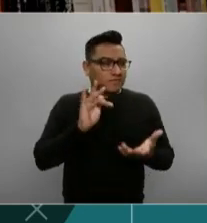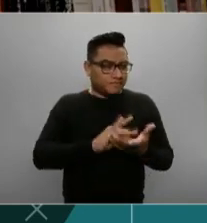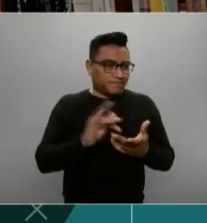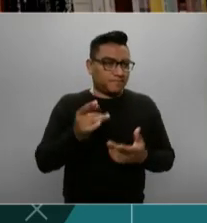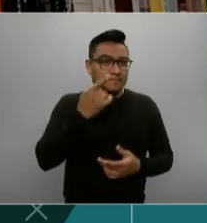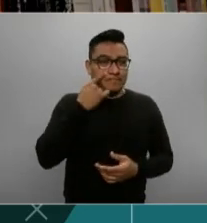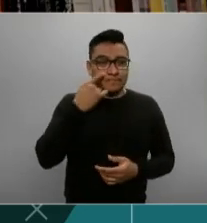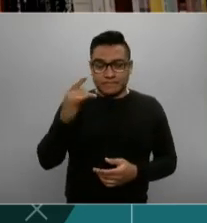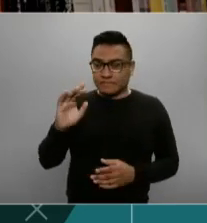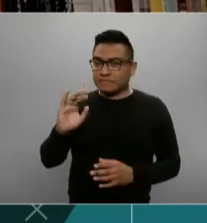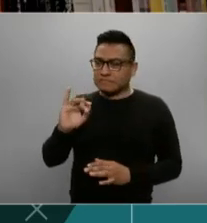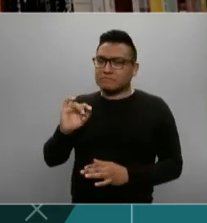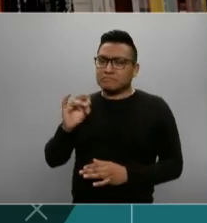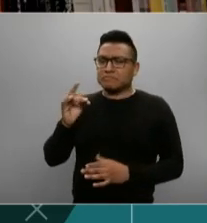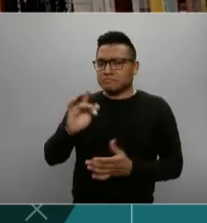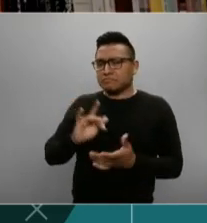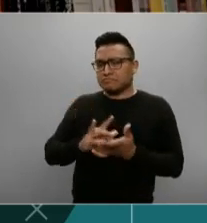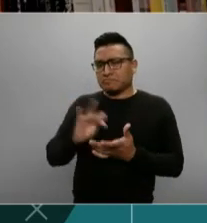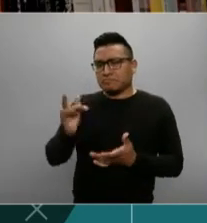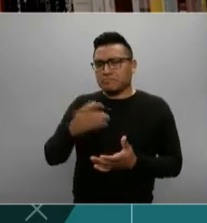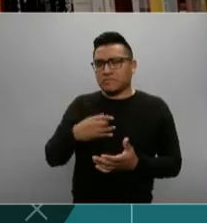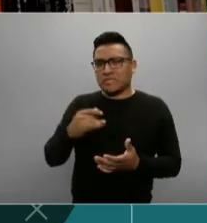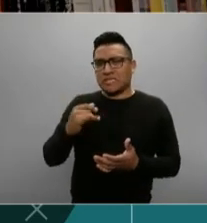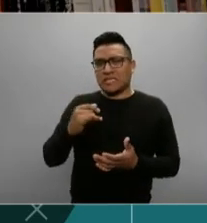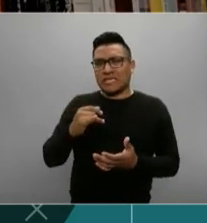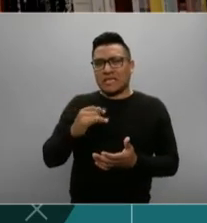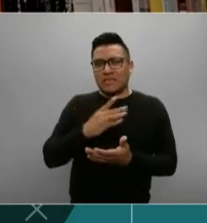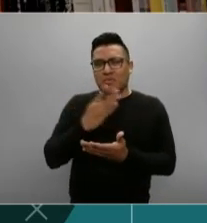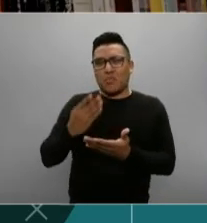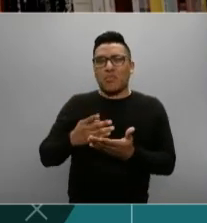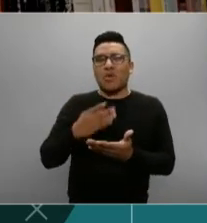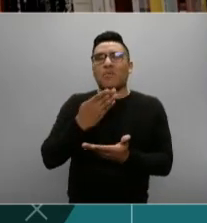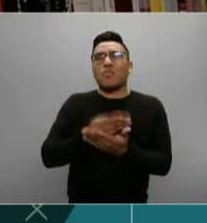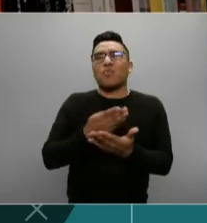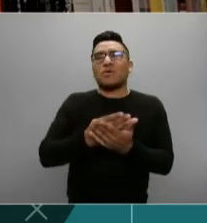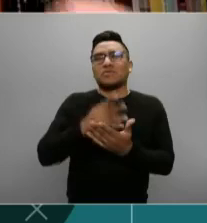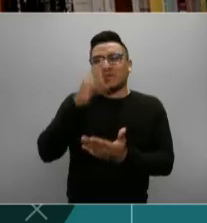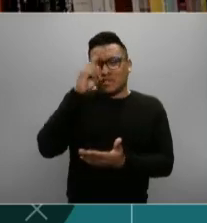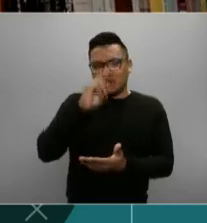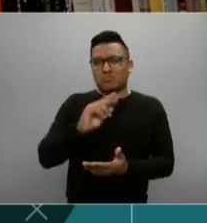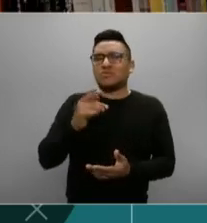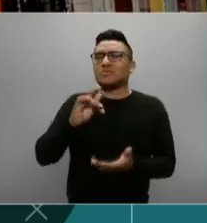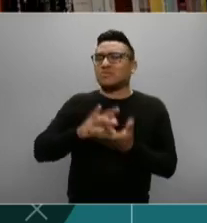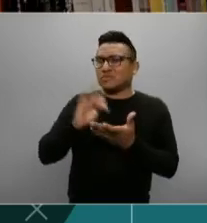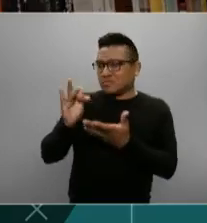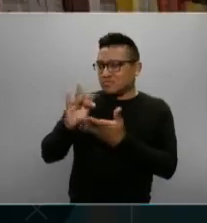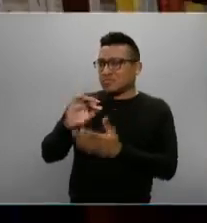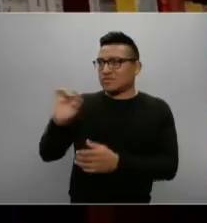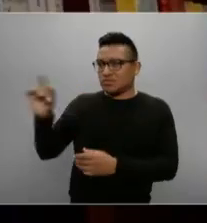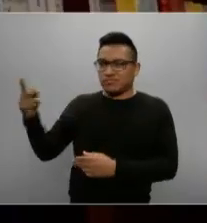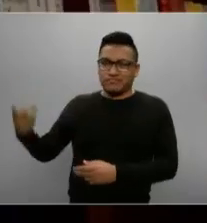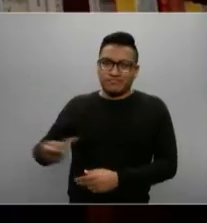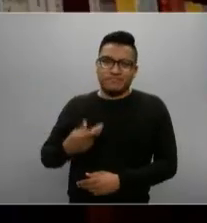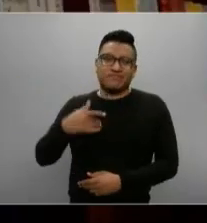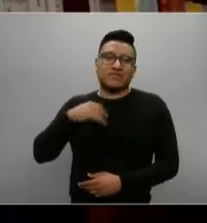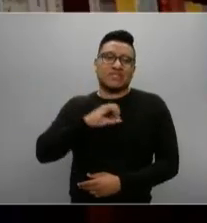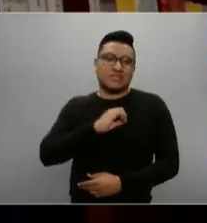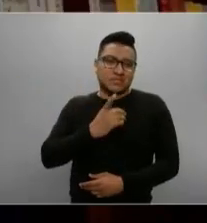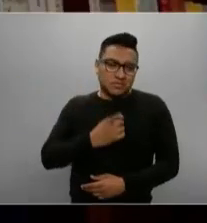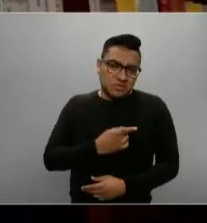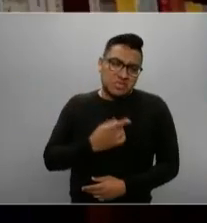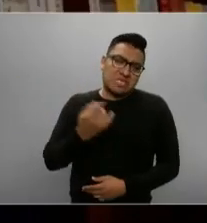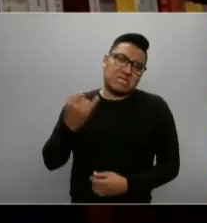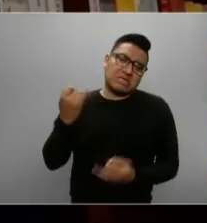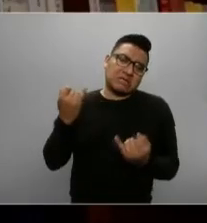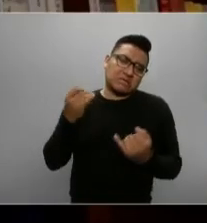iniciativa mexicana que fue el tema inicial, pero te agradezco que me hayas preguntado por mi salud y me dio oportunidad de compartir algunas